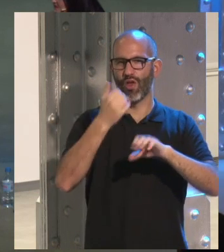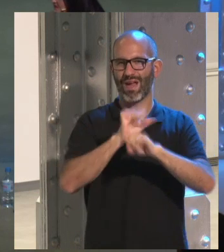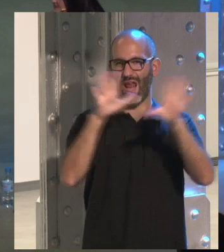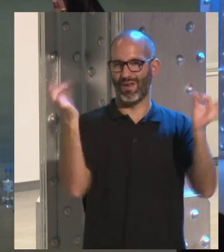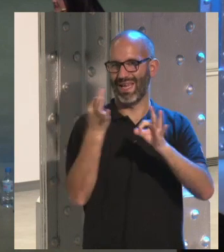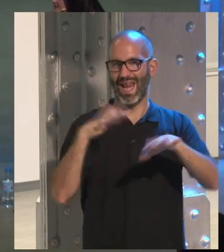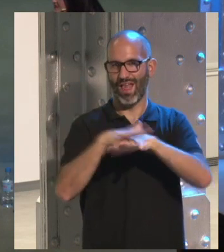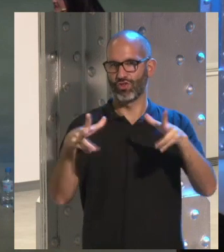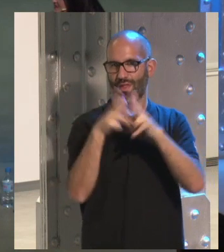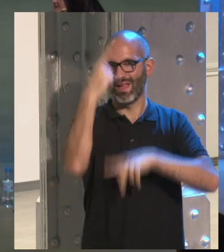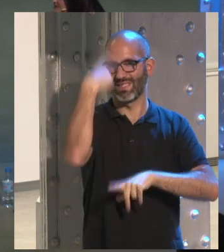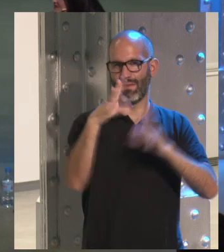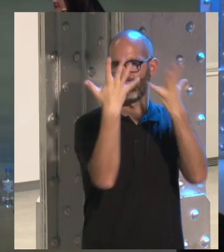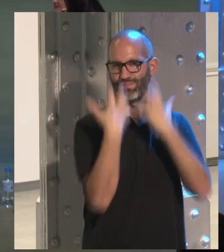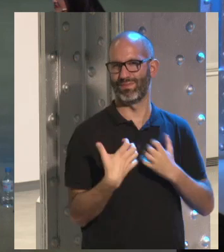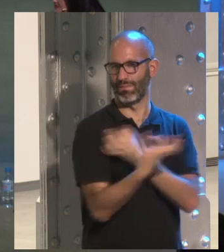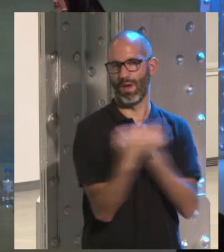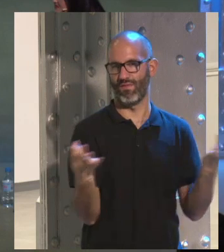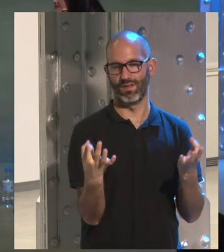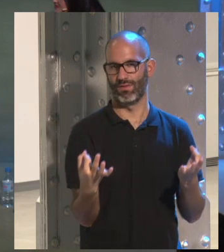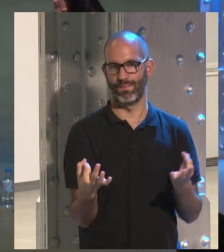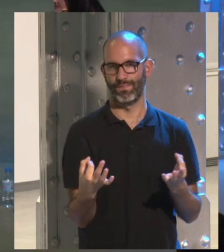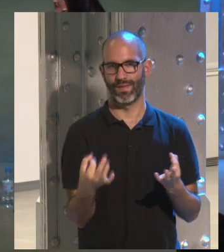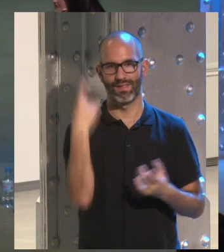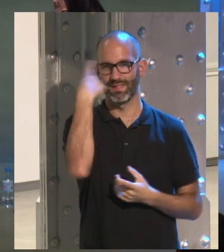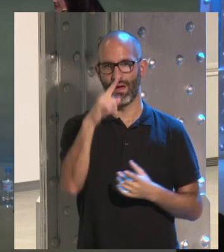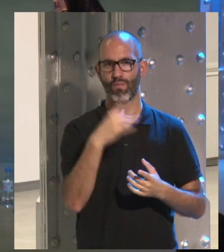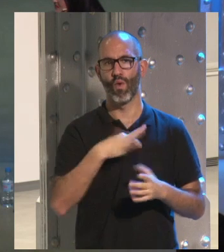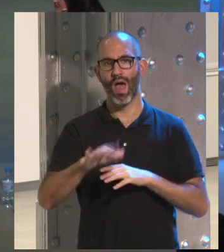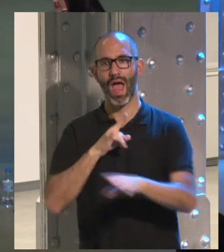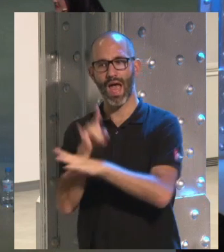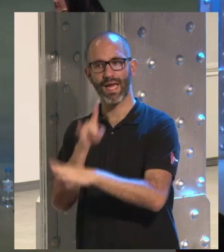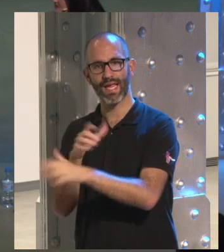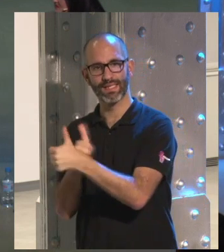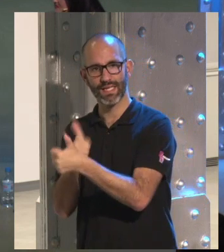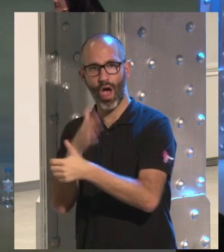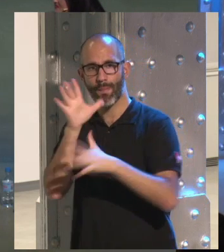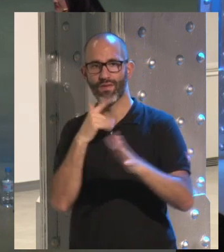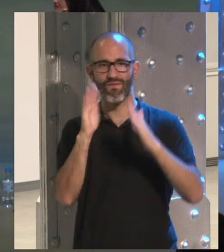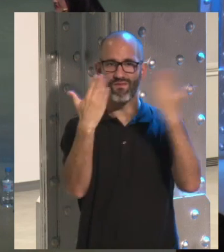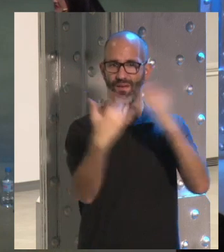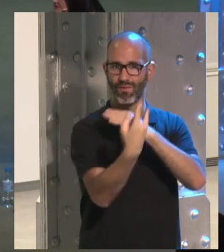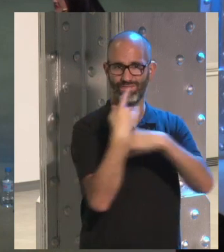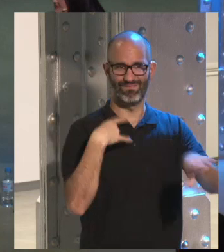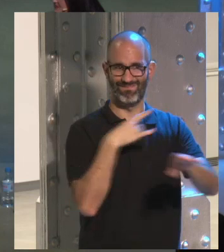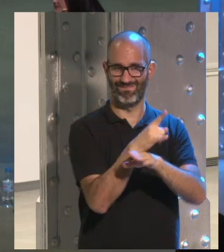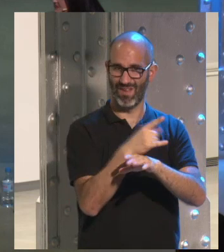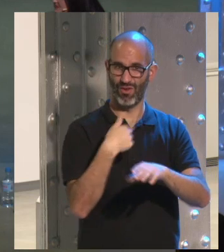es que la red social sabe perfectamente quién eres o sea puedes engañar a tus seguidores pero a Facebook seguro que no le engañas